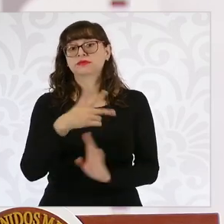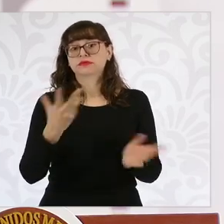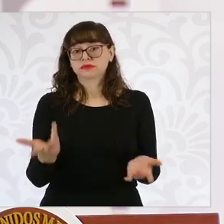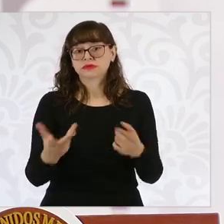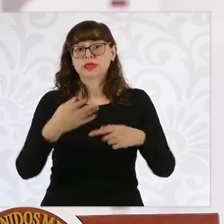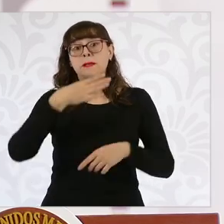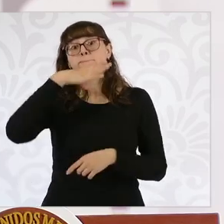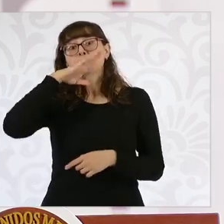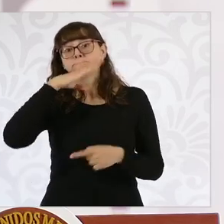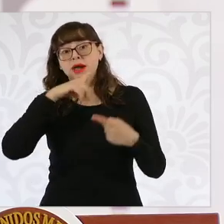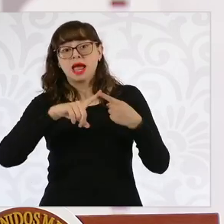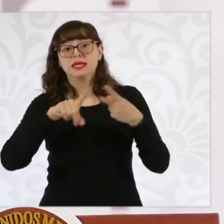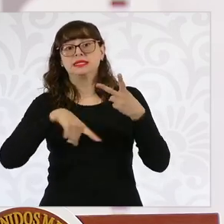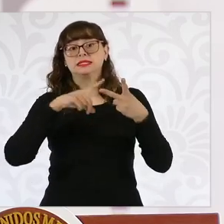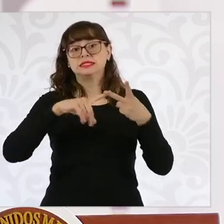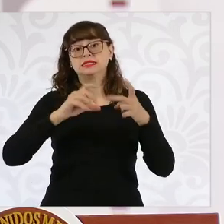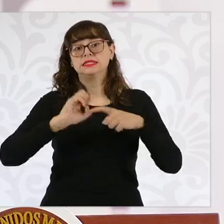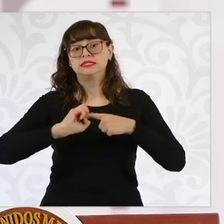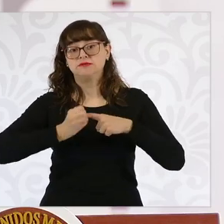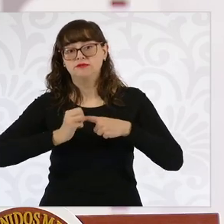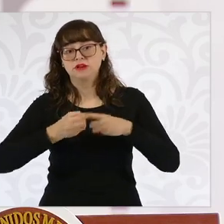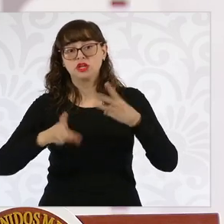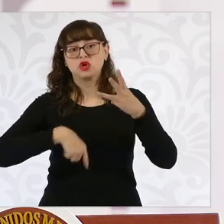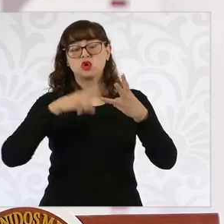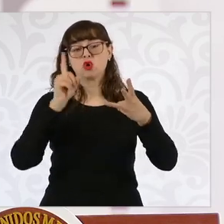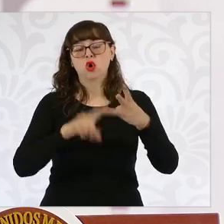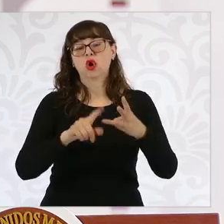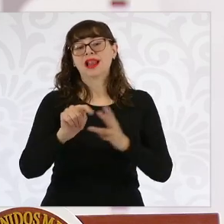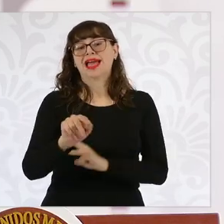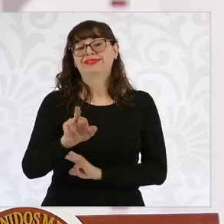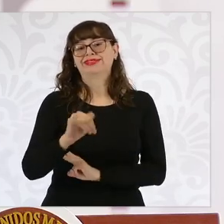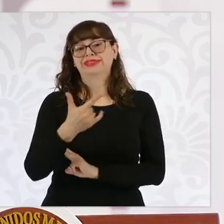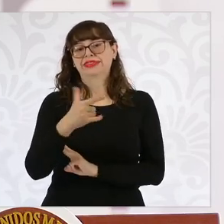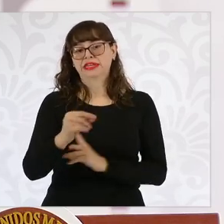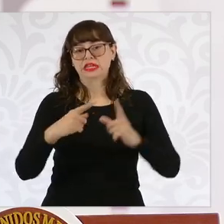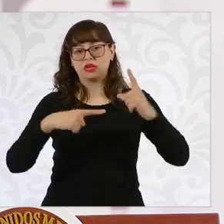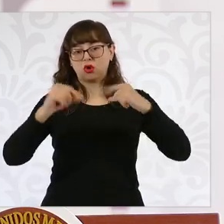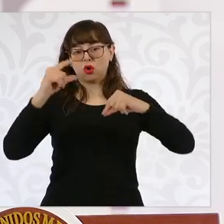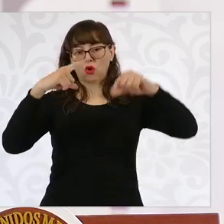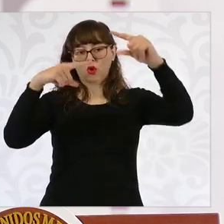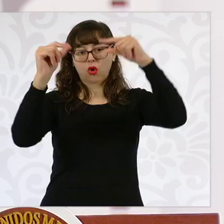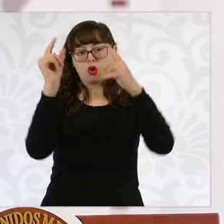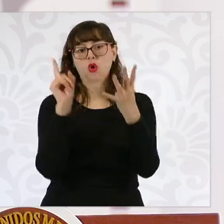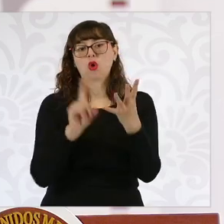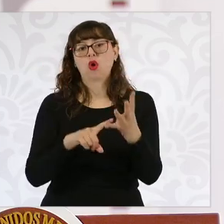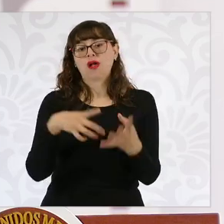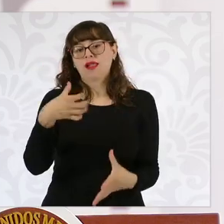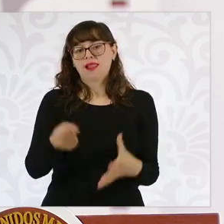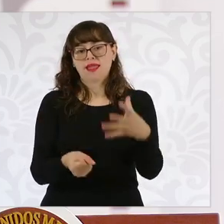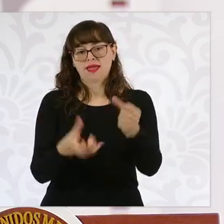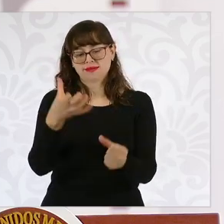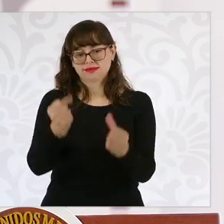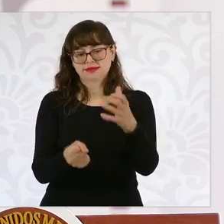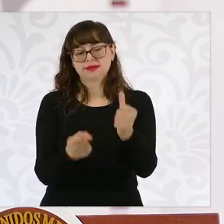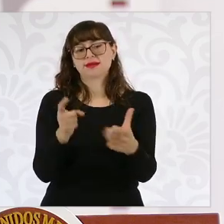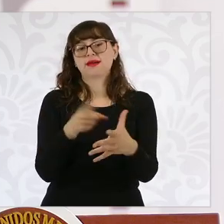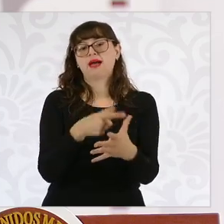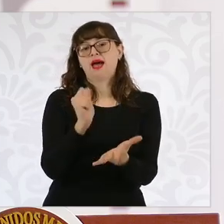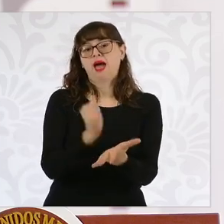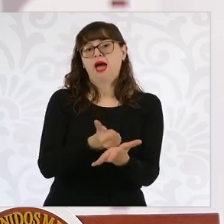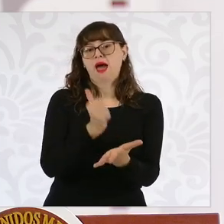para el maíz, para el frijol, para el trigo panificable, para la leche y el arroz como productos básicos